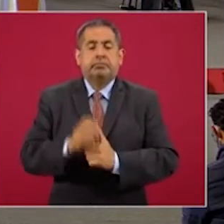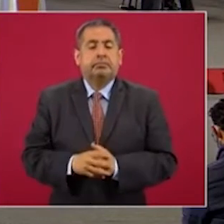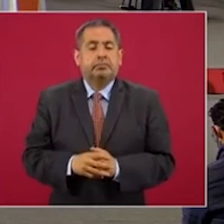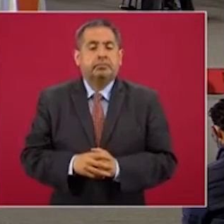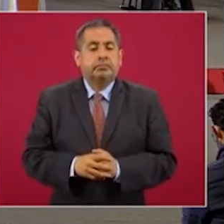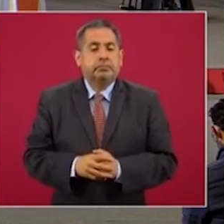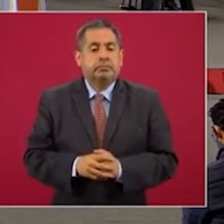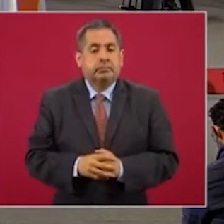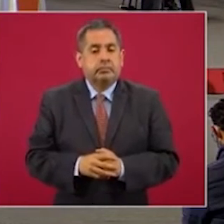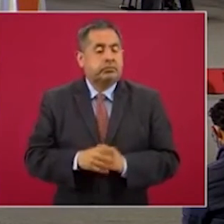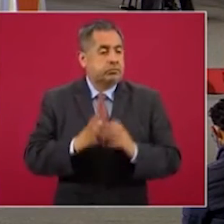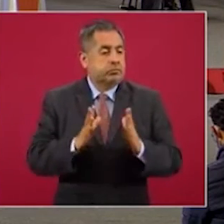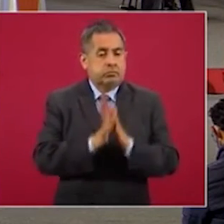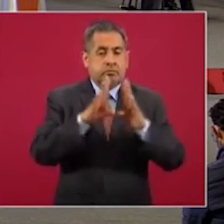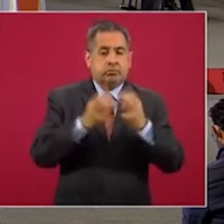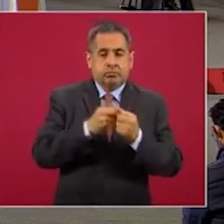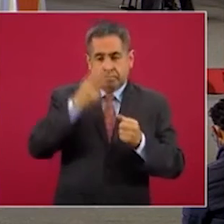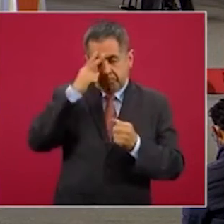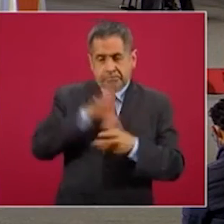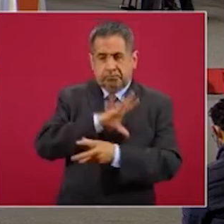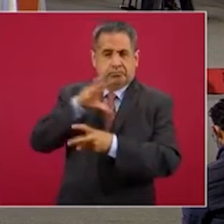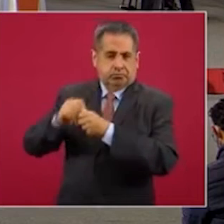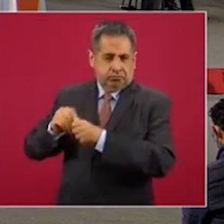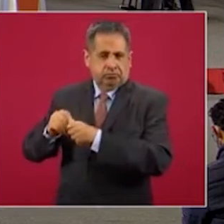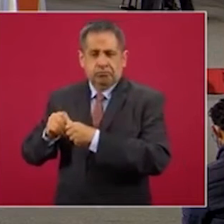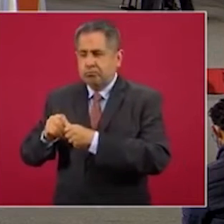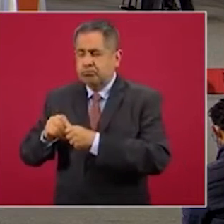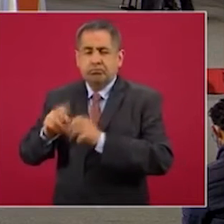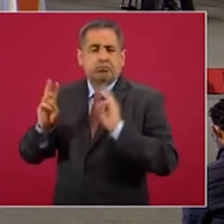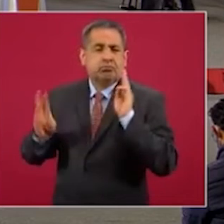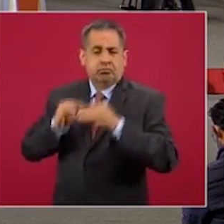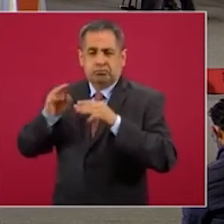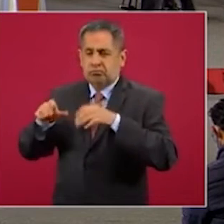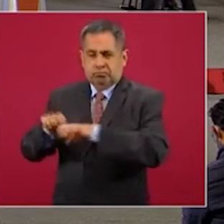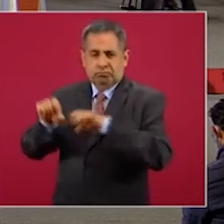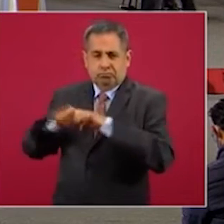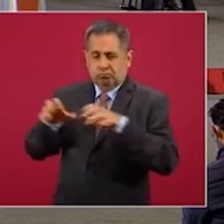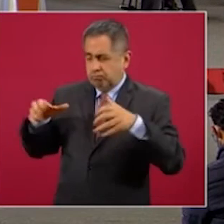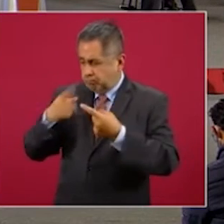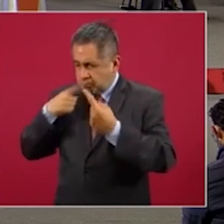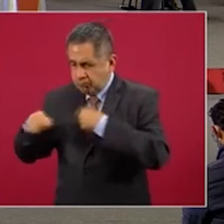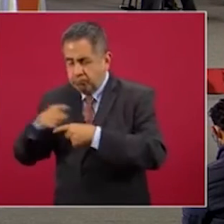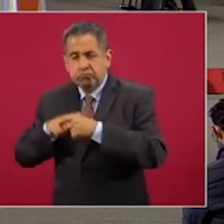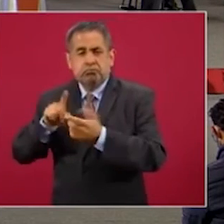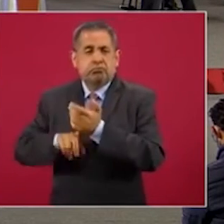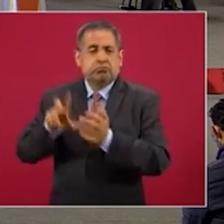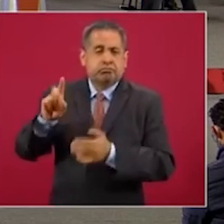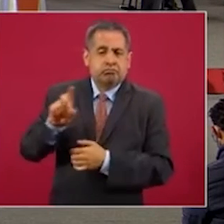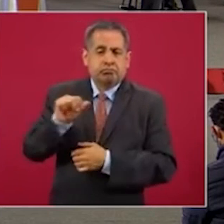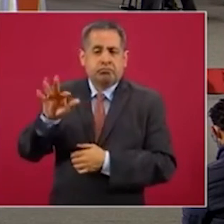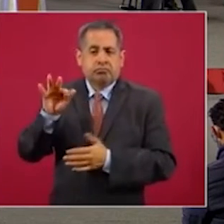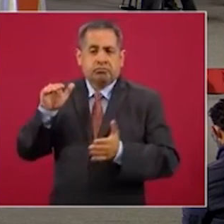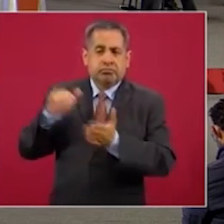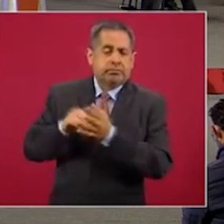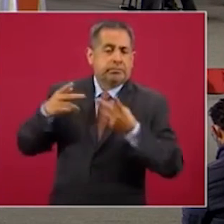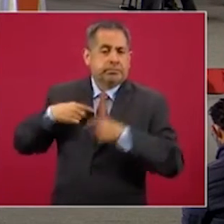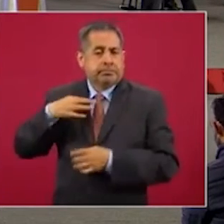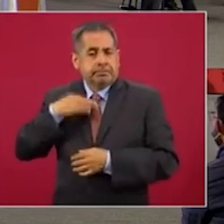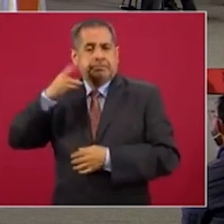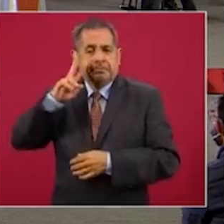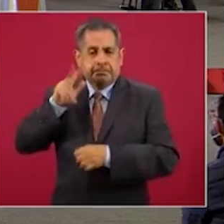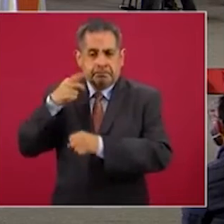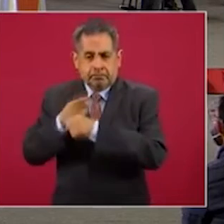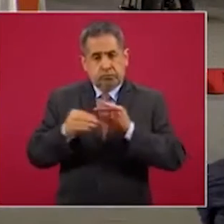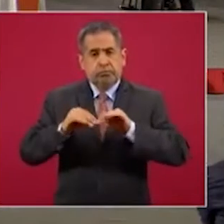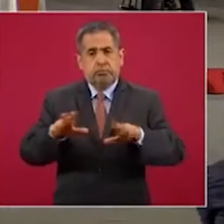AMLO, el canciller Marcelo Ebrard anunció que serán entre 10.000 y 15.000 los voluntarios mexicanos los que participarán en los ensayos